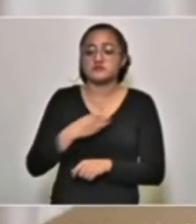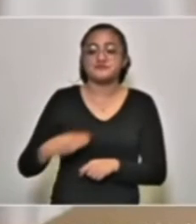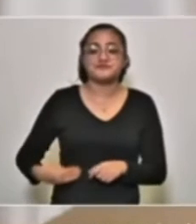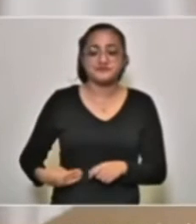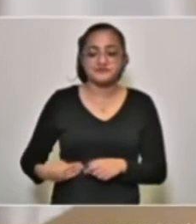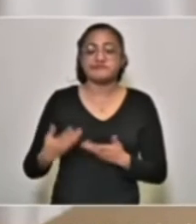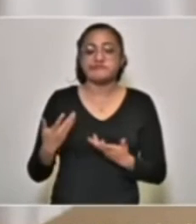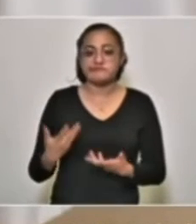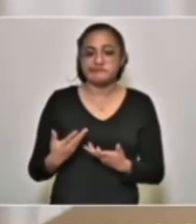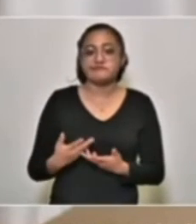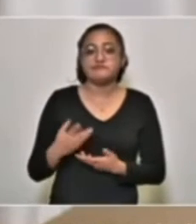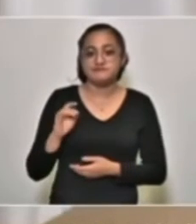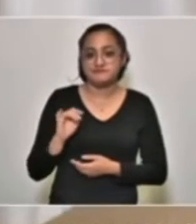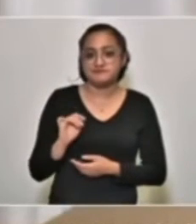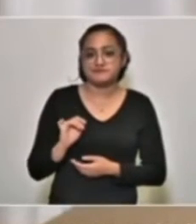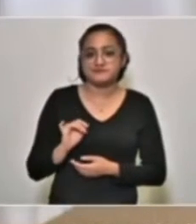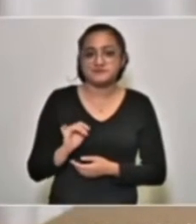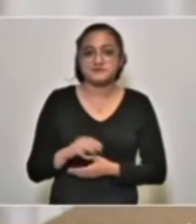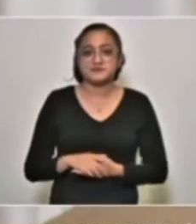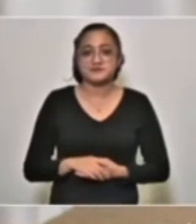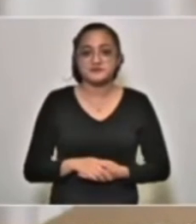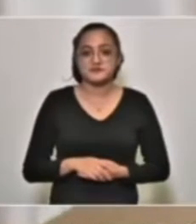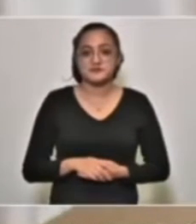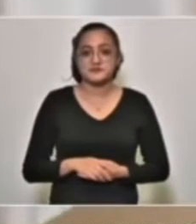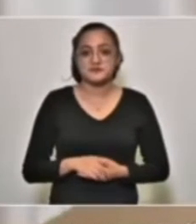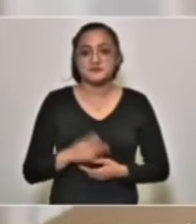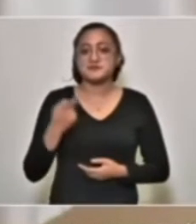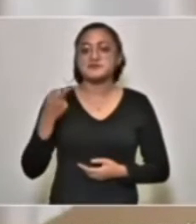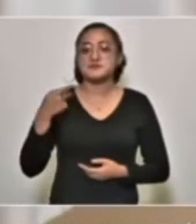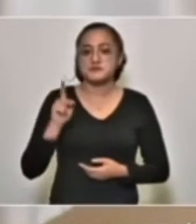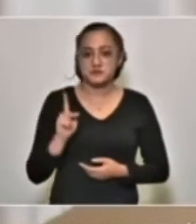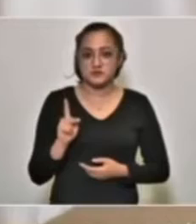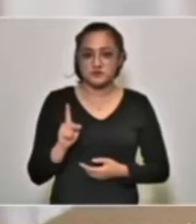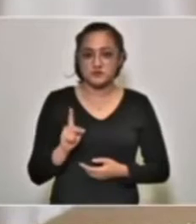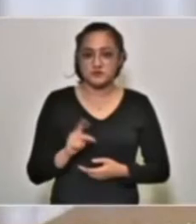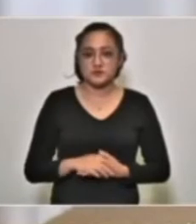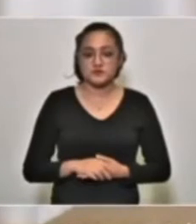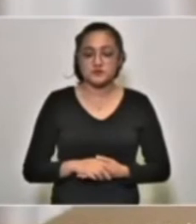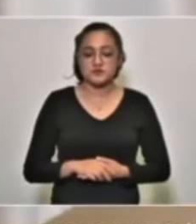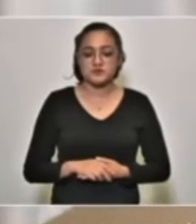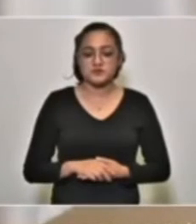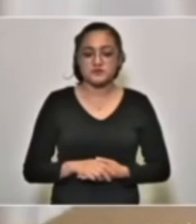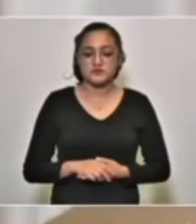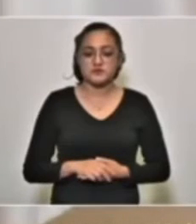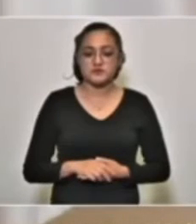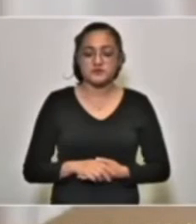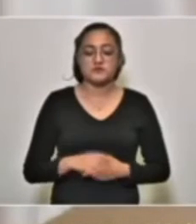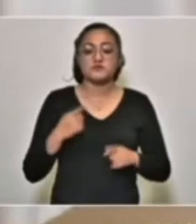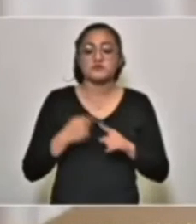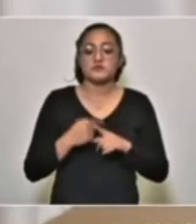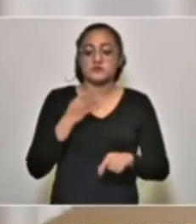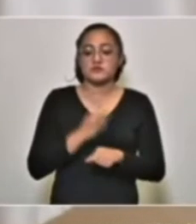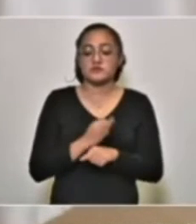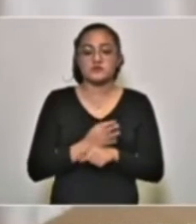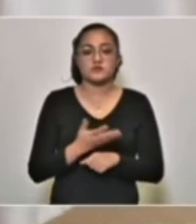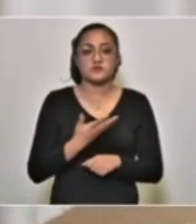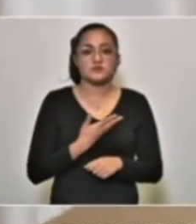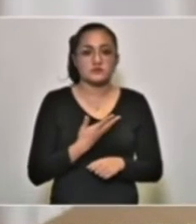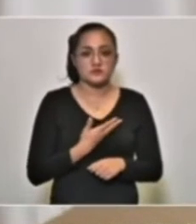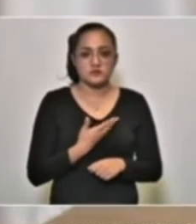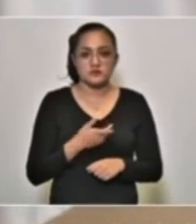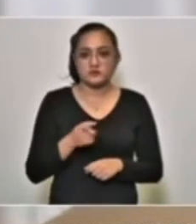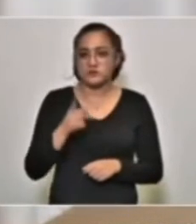pero parte de lo que está generando esa